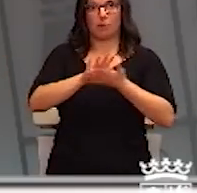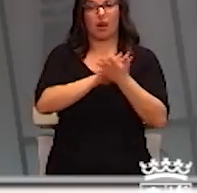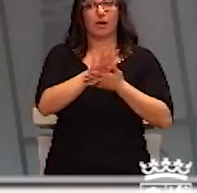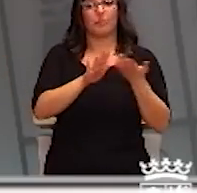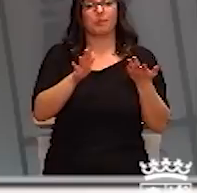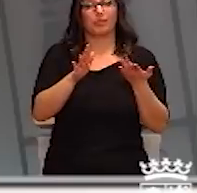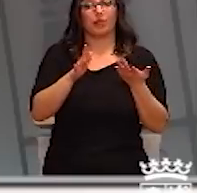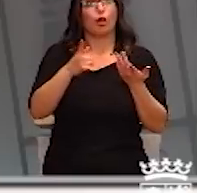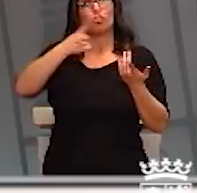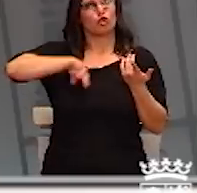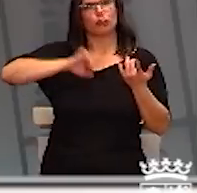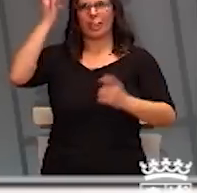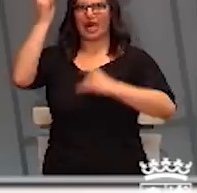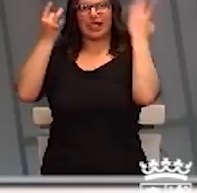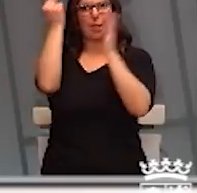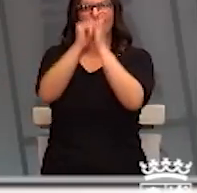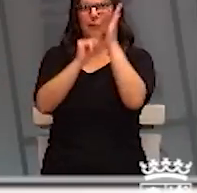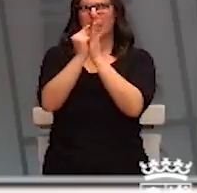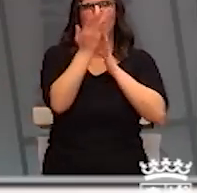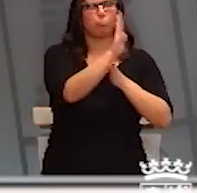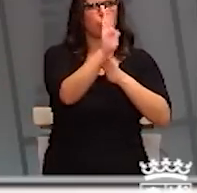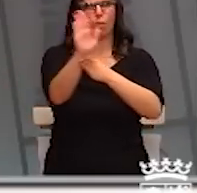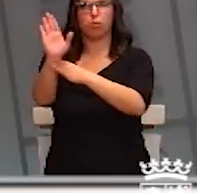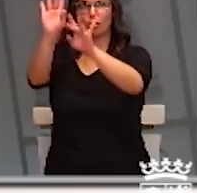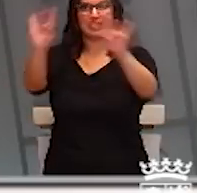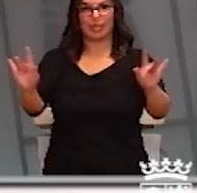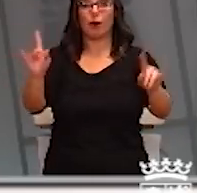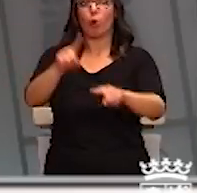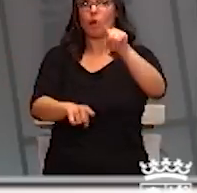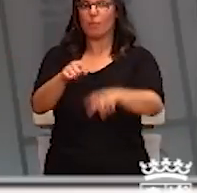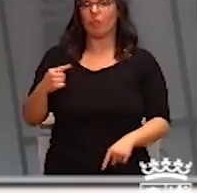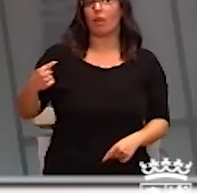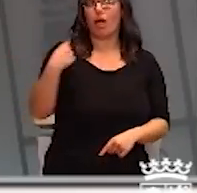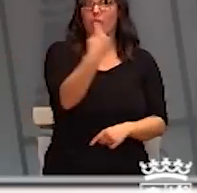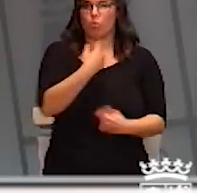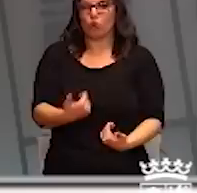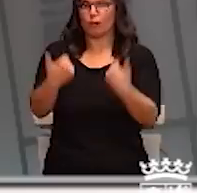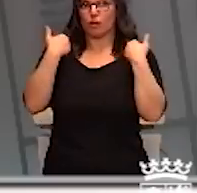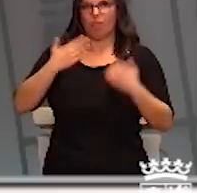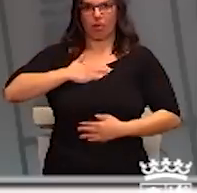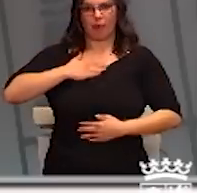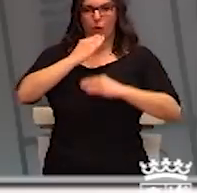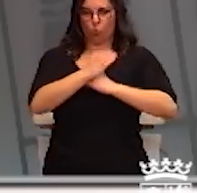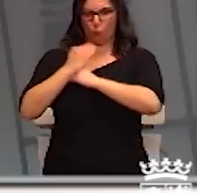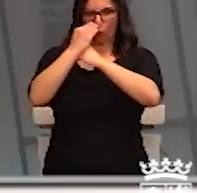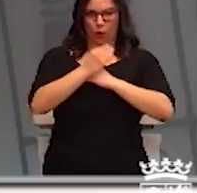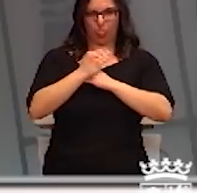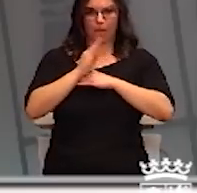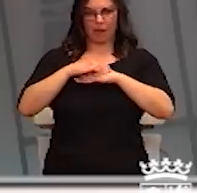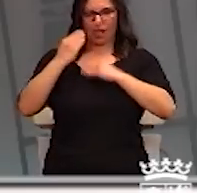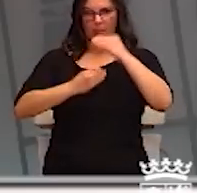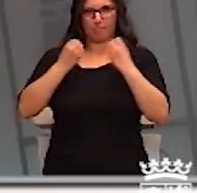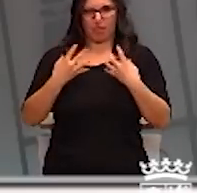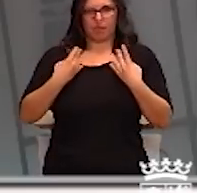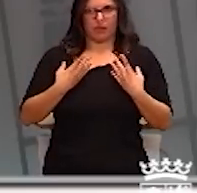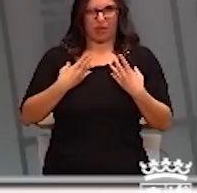iniciativas que nosotros tengamos se quedan muy lejos de la iniciativa individual de cada uno de nosotros de cuidarnos y de hacer las cosas